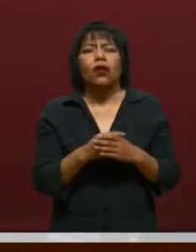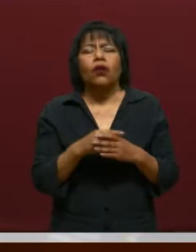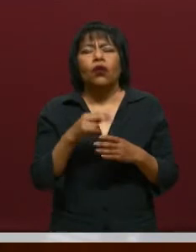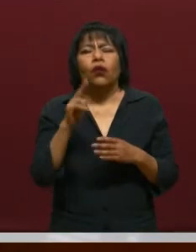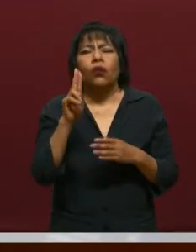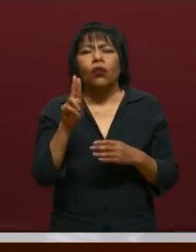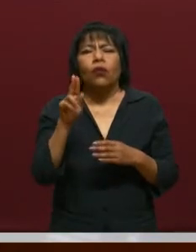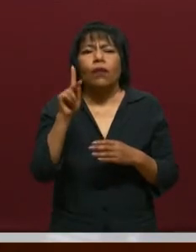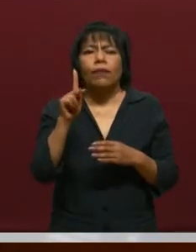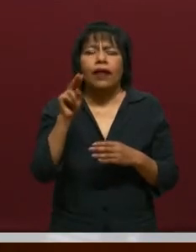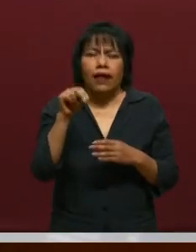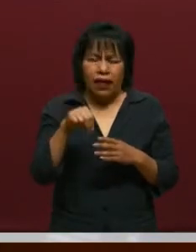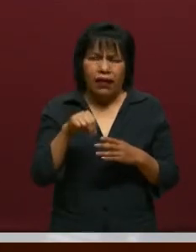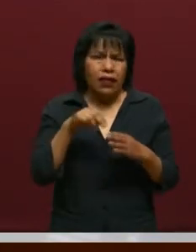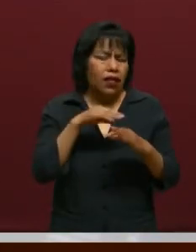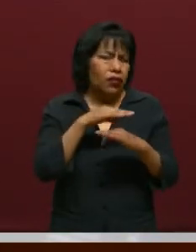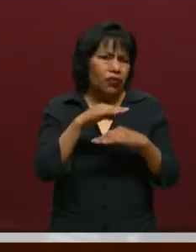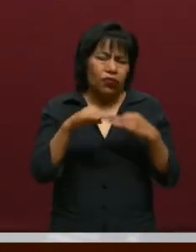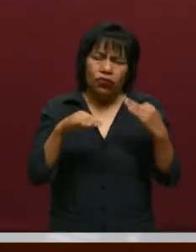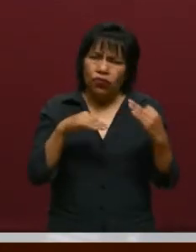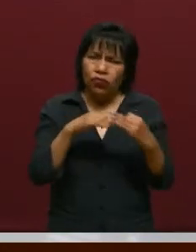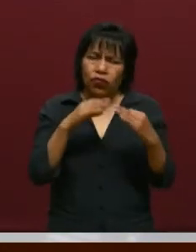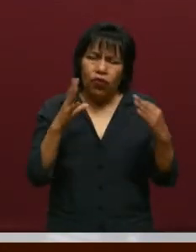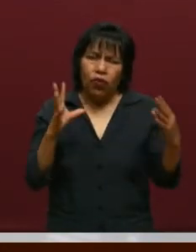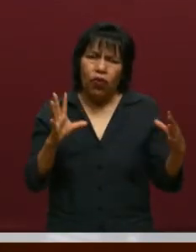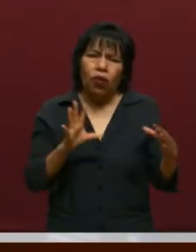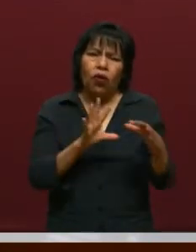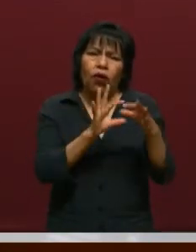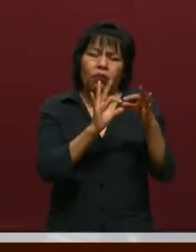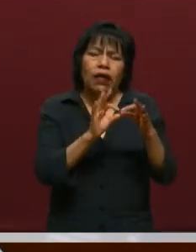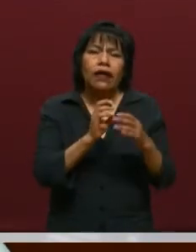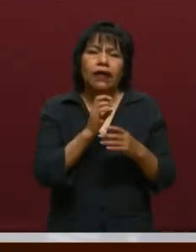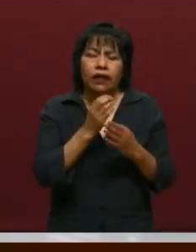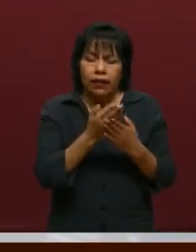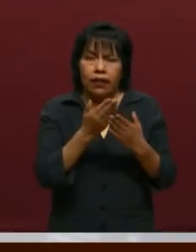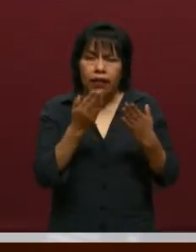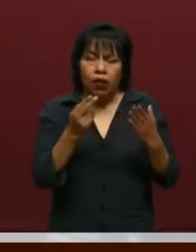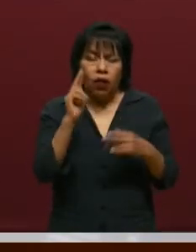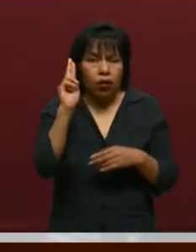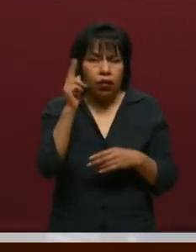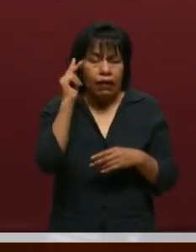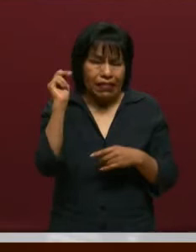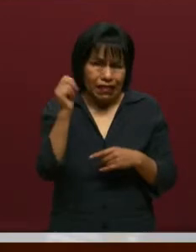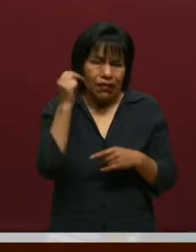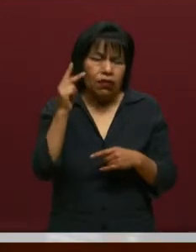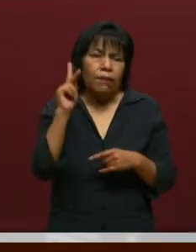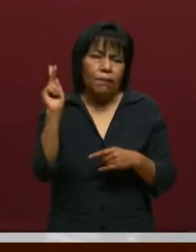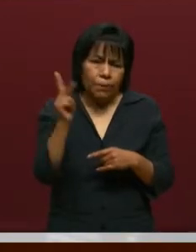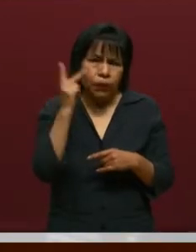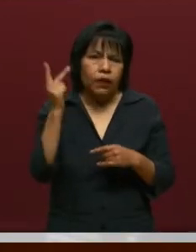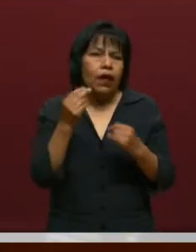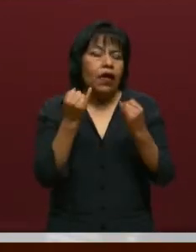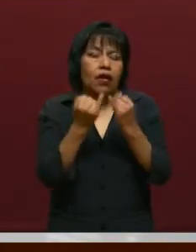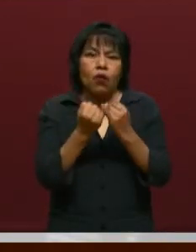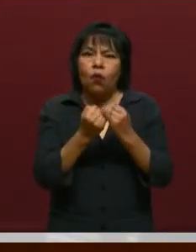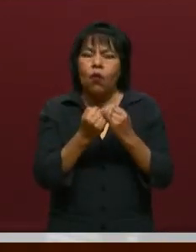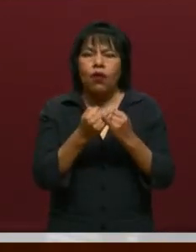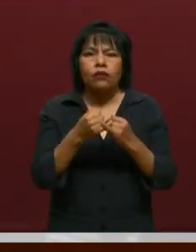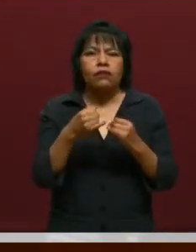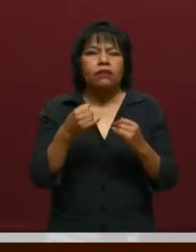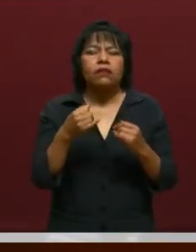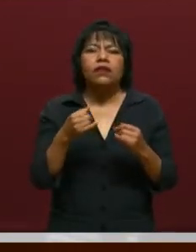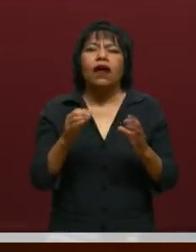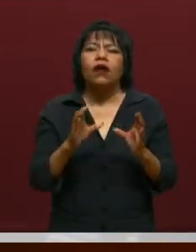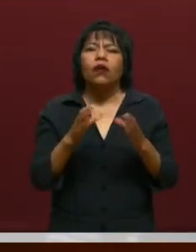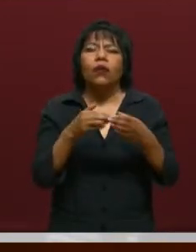Nacional, con sus sedes, sus extensiones, y en este momento, a través de las universidades tecnológicas y politécnicas, desde Puebla, desde el